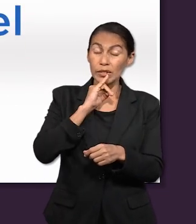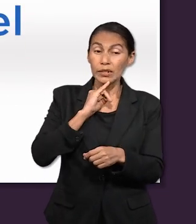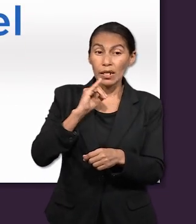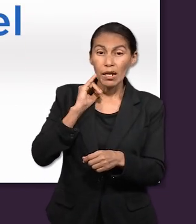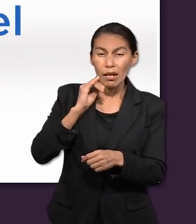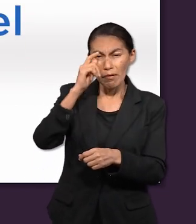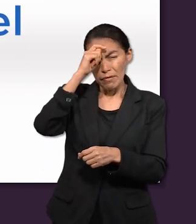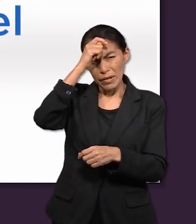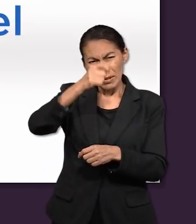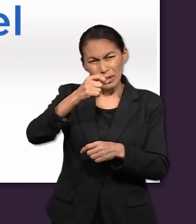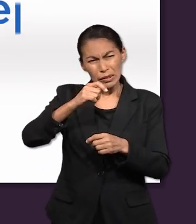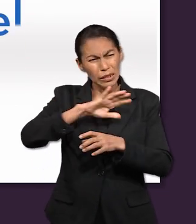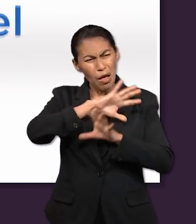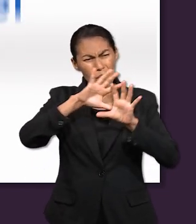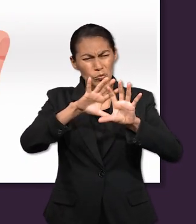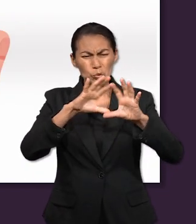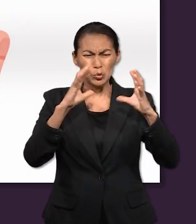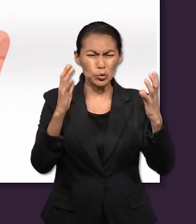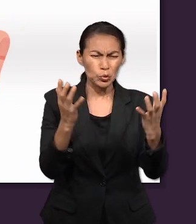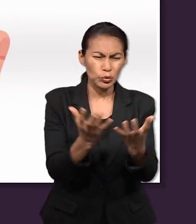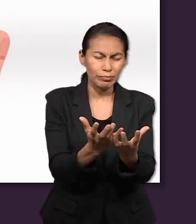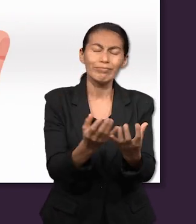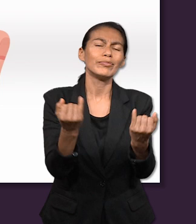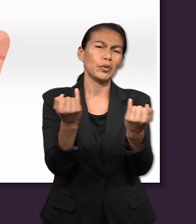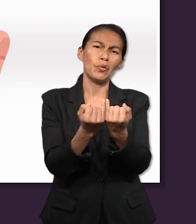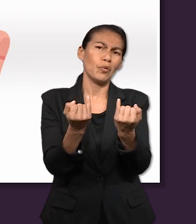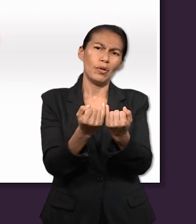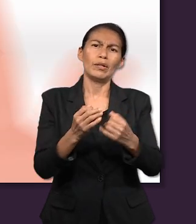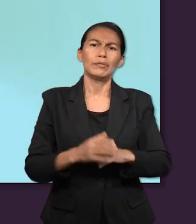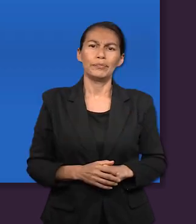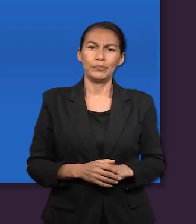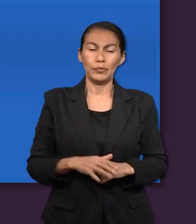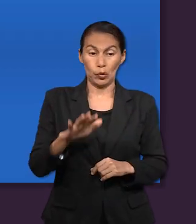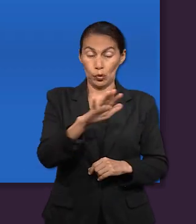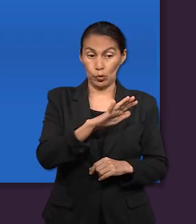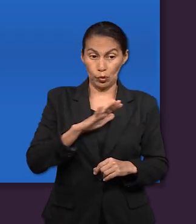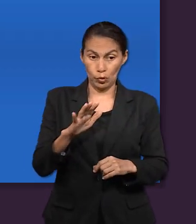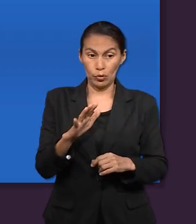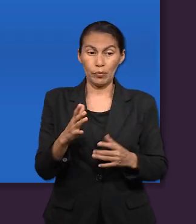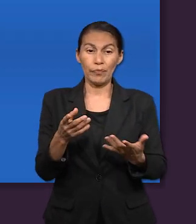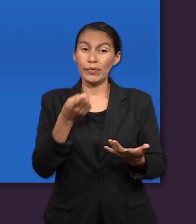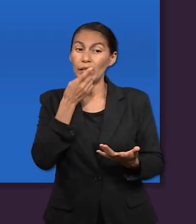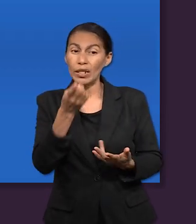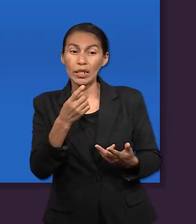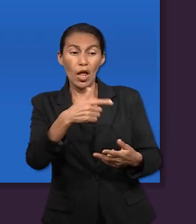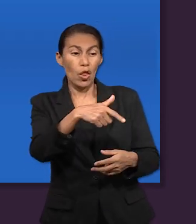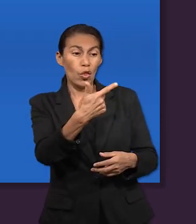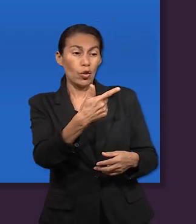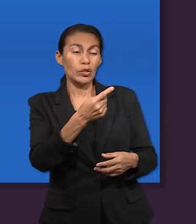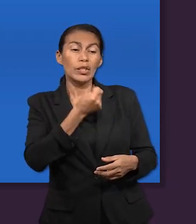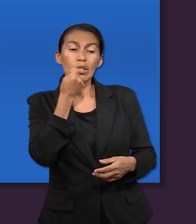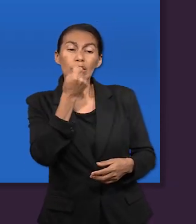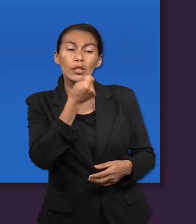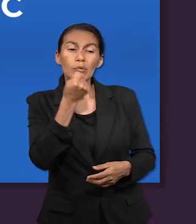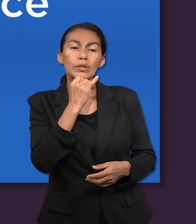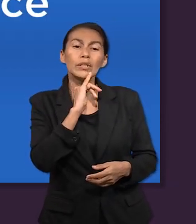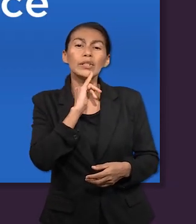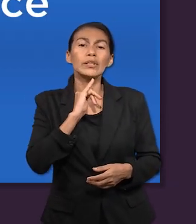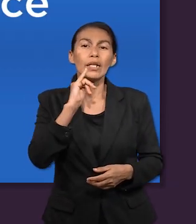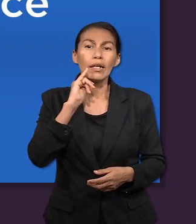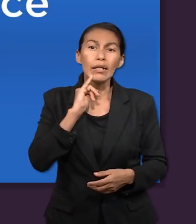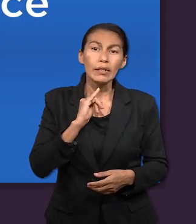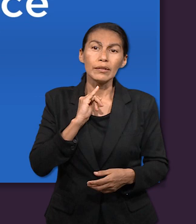tanto, la bendición de Israel tiene un alcance universal. Las bendiciones concluyen con la referencia a las doce